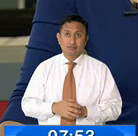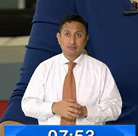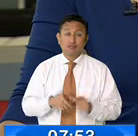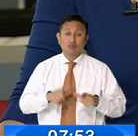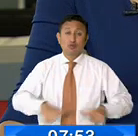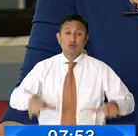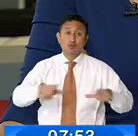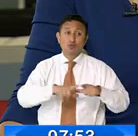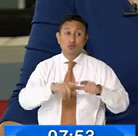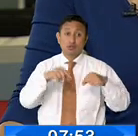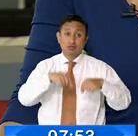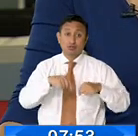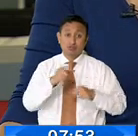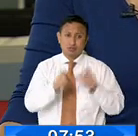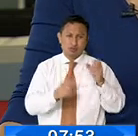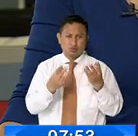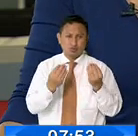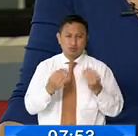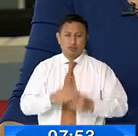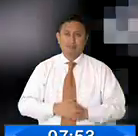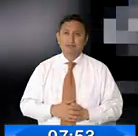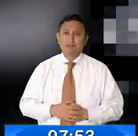en una zona altamente poblada.